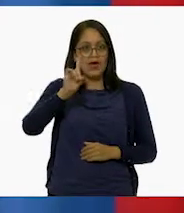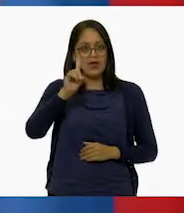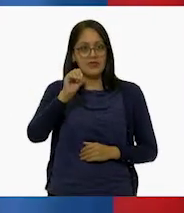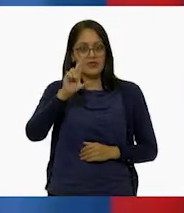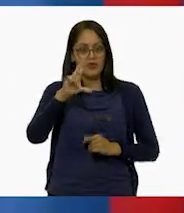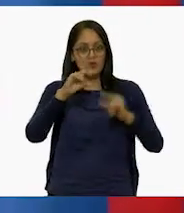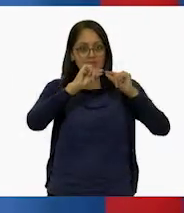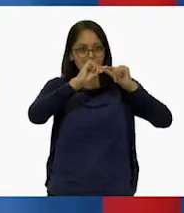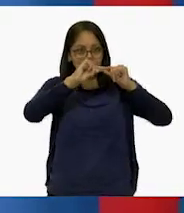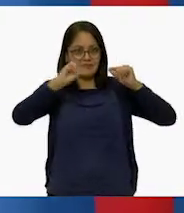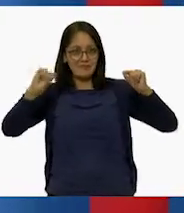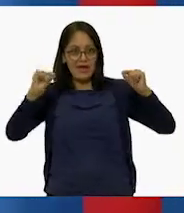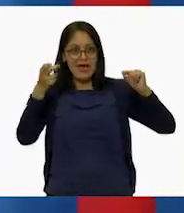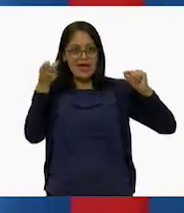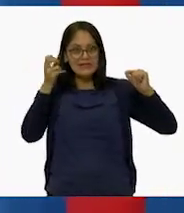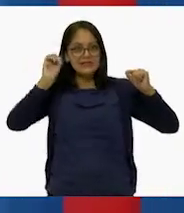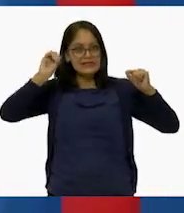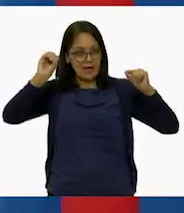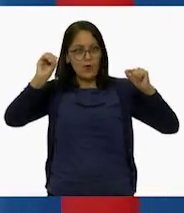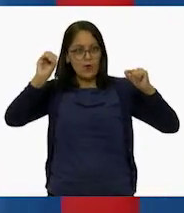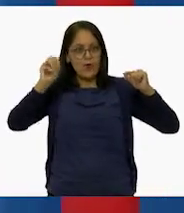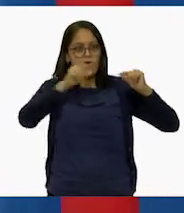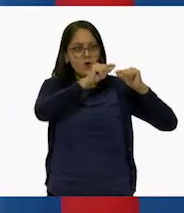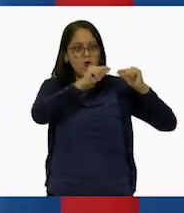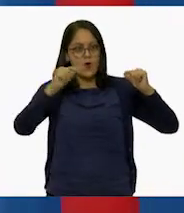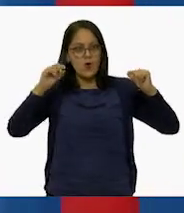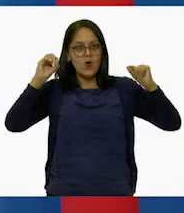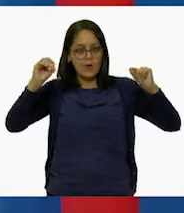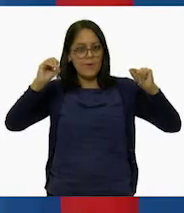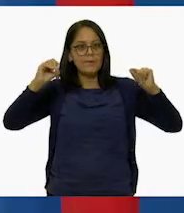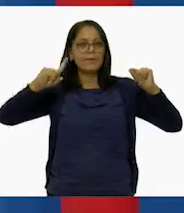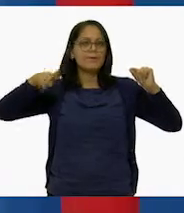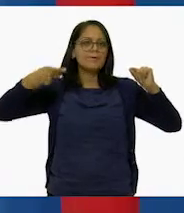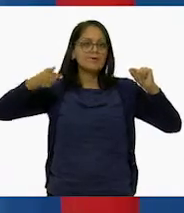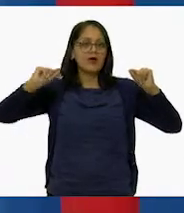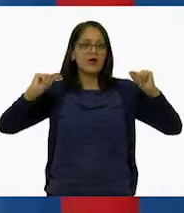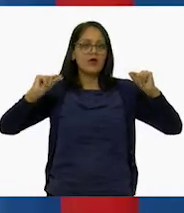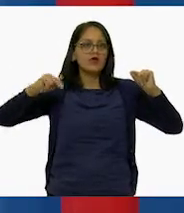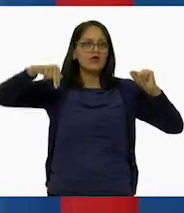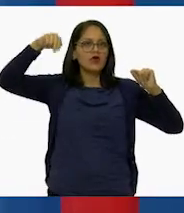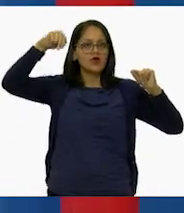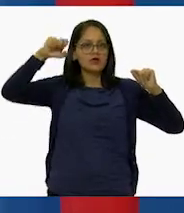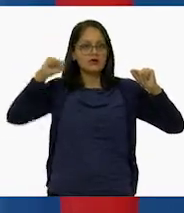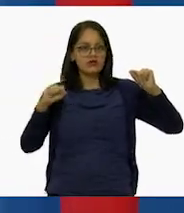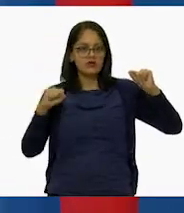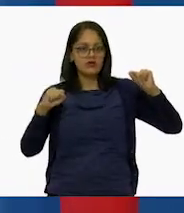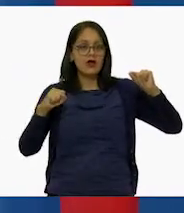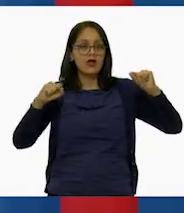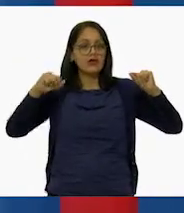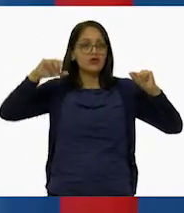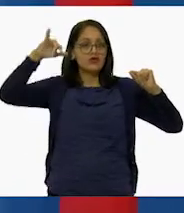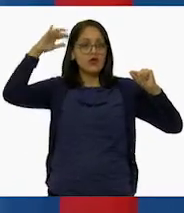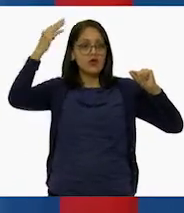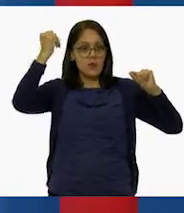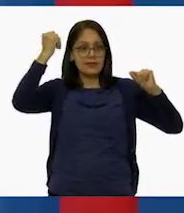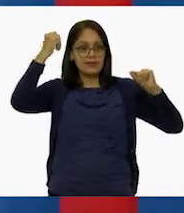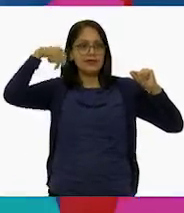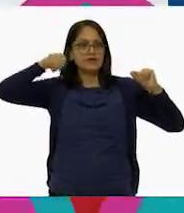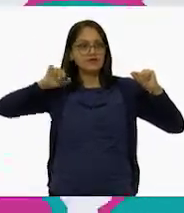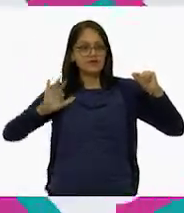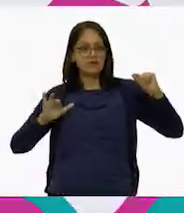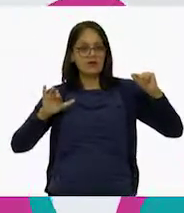el punto cero o de partida y llega a los polos con valores de 90 grados, tanto norte